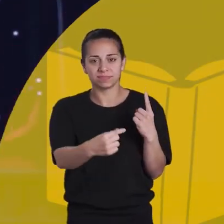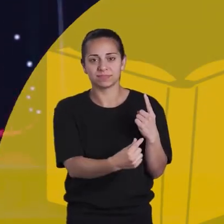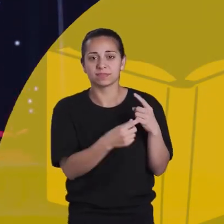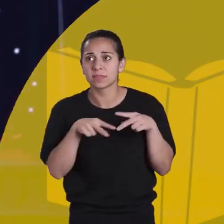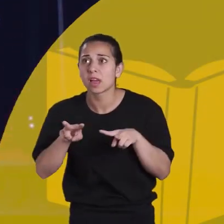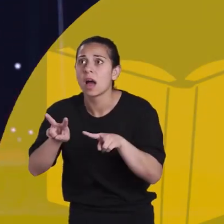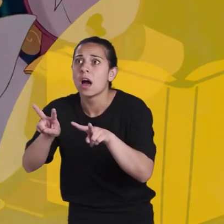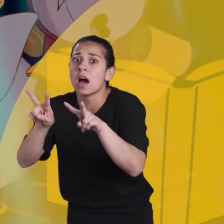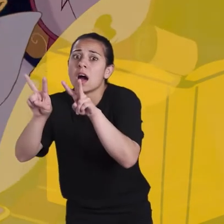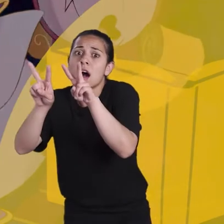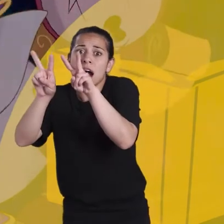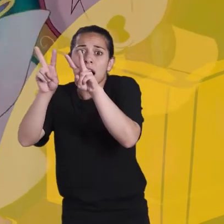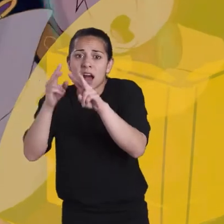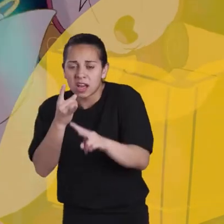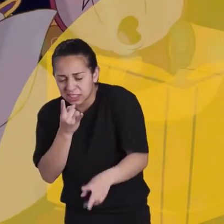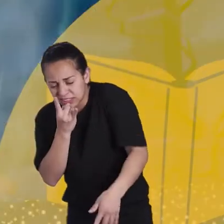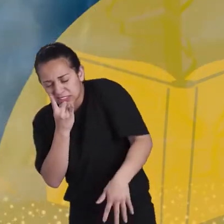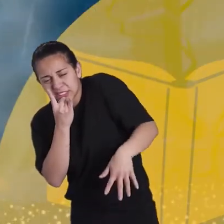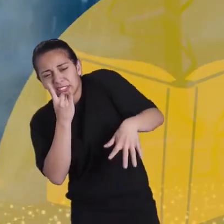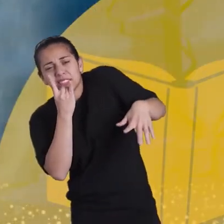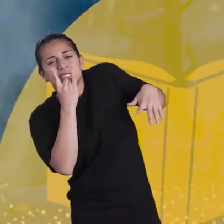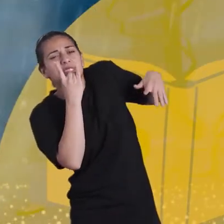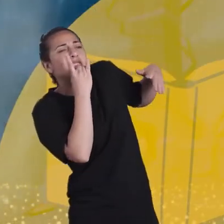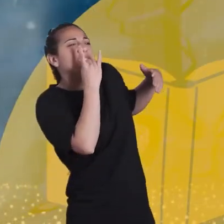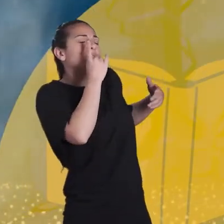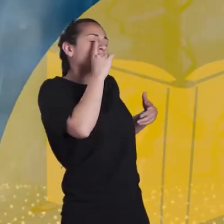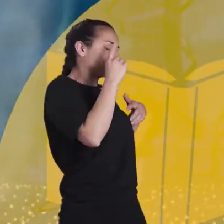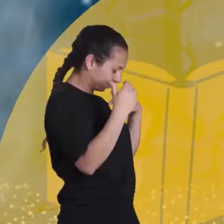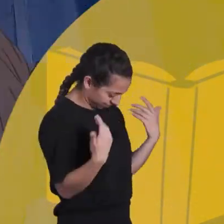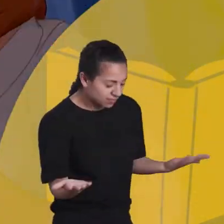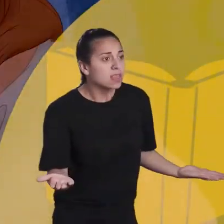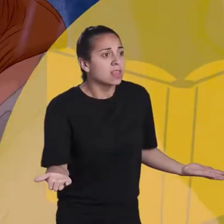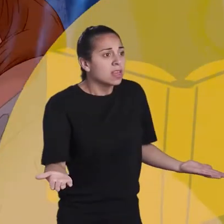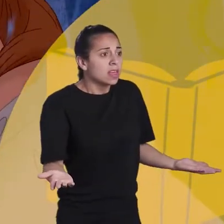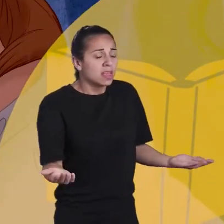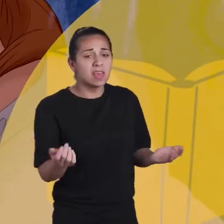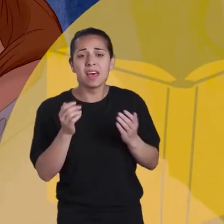...justo antes de que el último pétalo de rosa caiga, rompiendo así el hechizo.